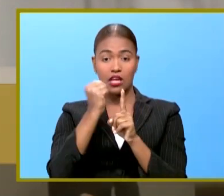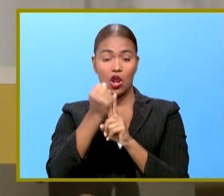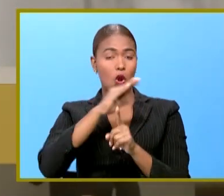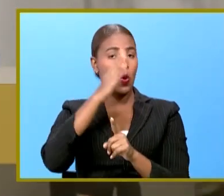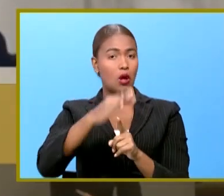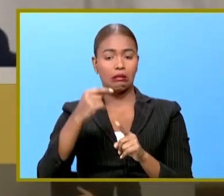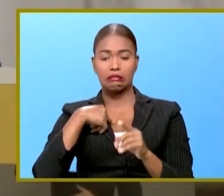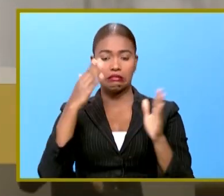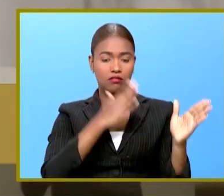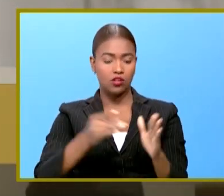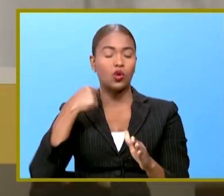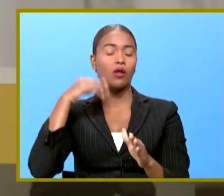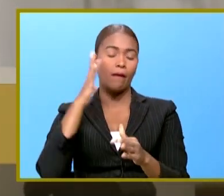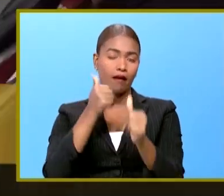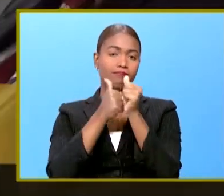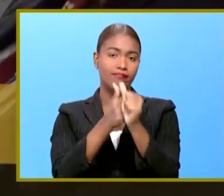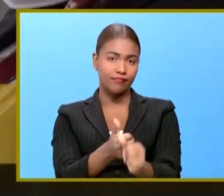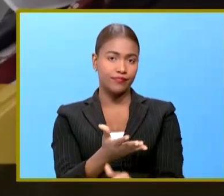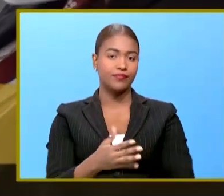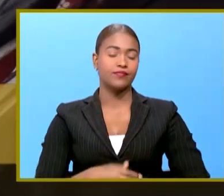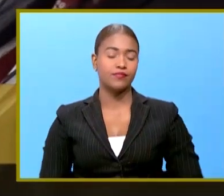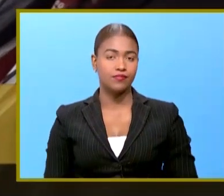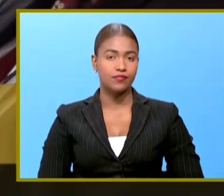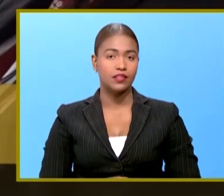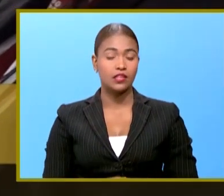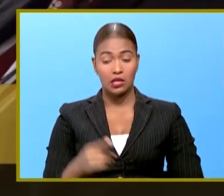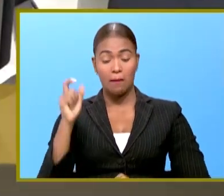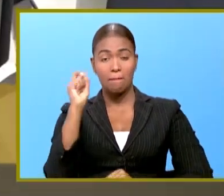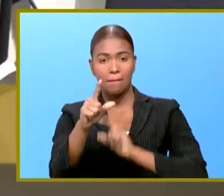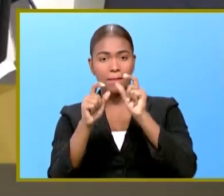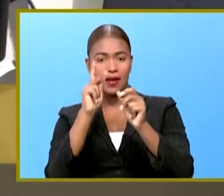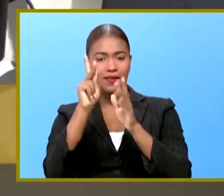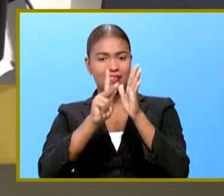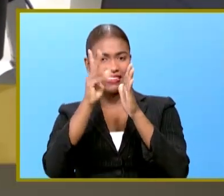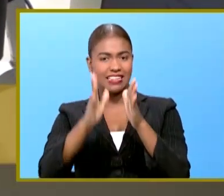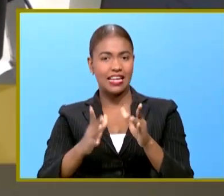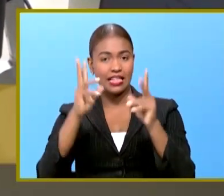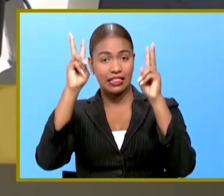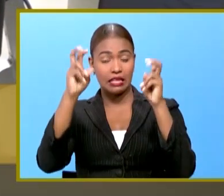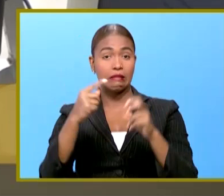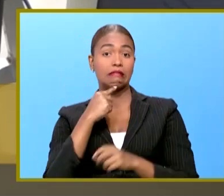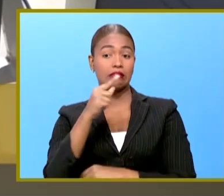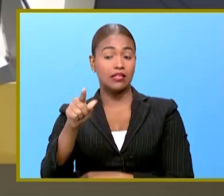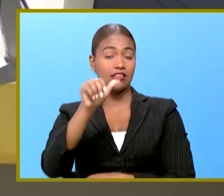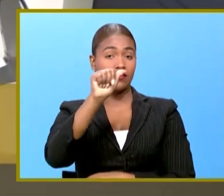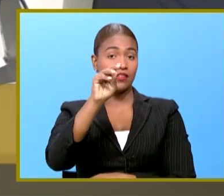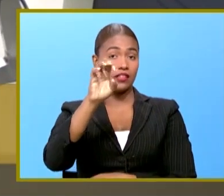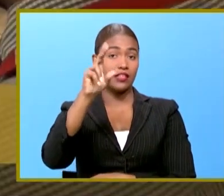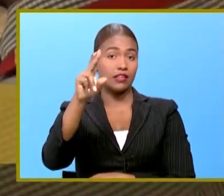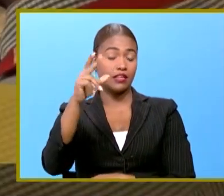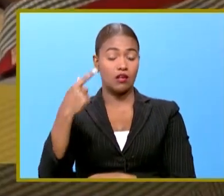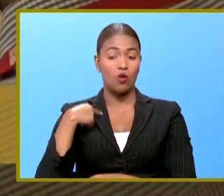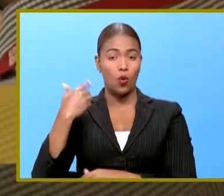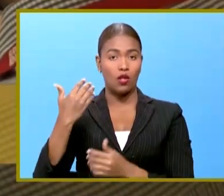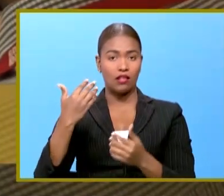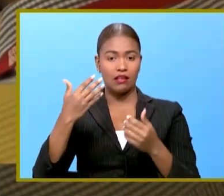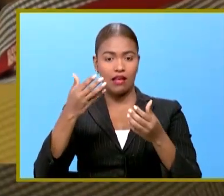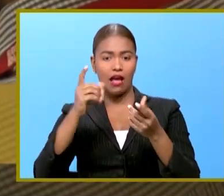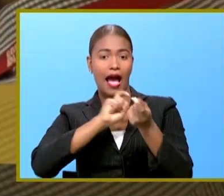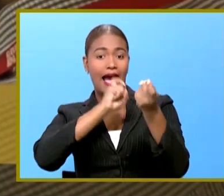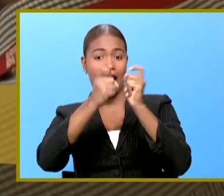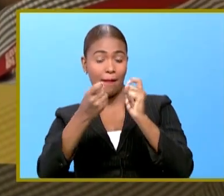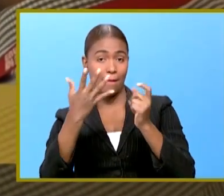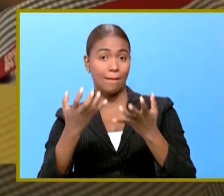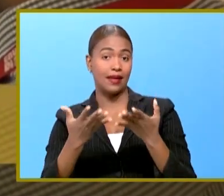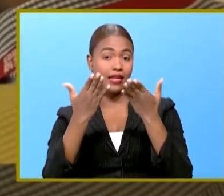ese orden y nosotros lo vamos a hacer en ese orden Al consultar a periodistas sobre el tema dijeron que Abinader con su estilo impone un cambio